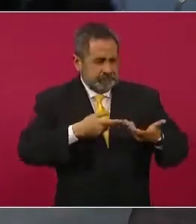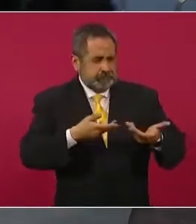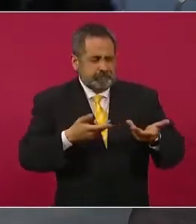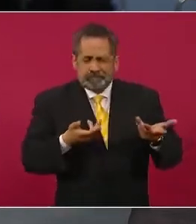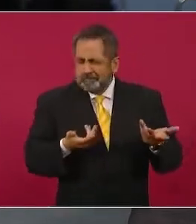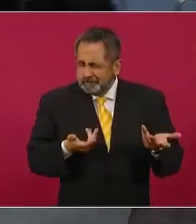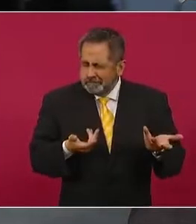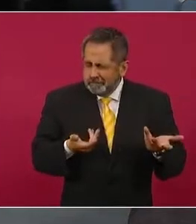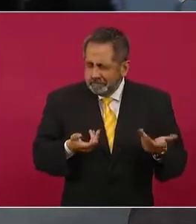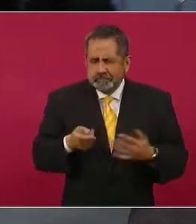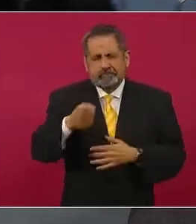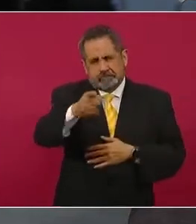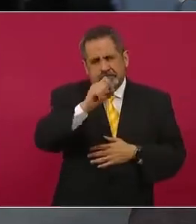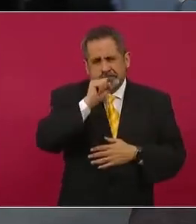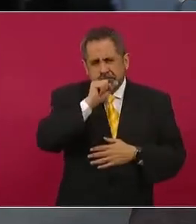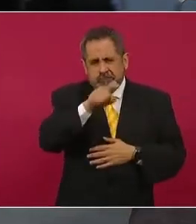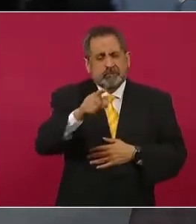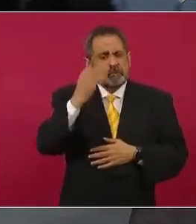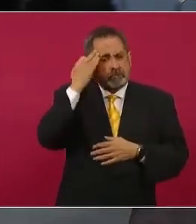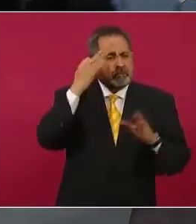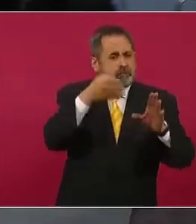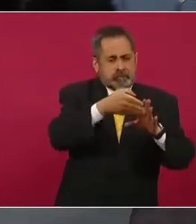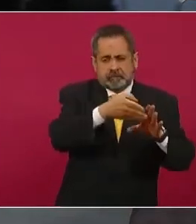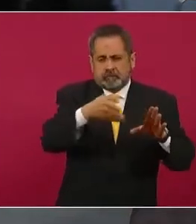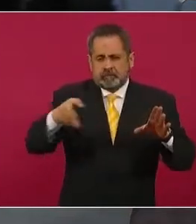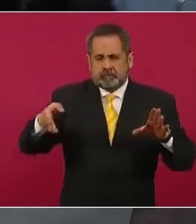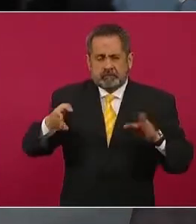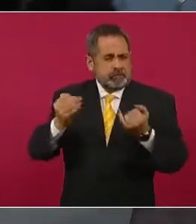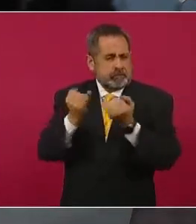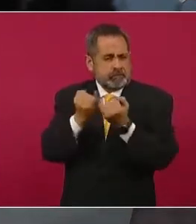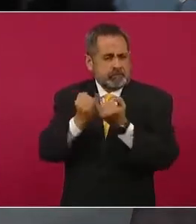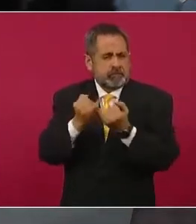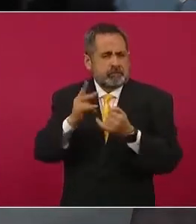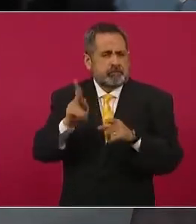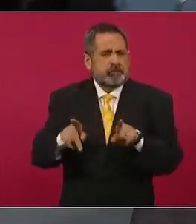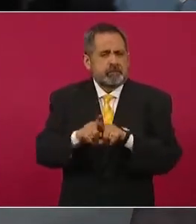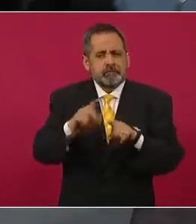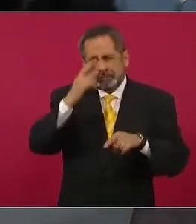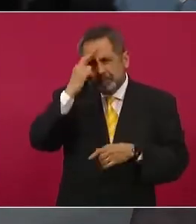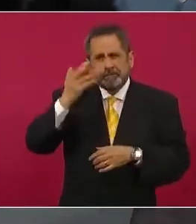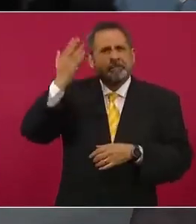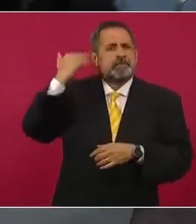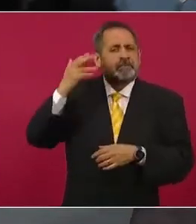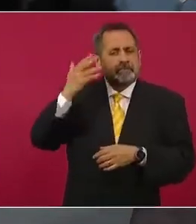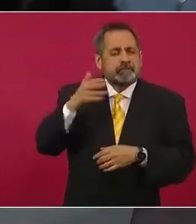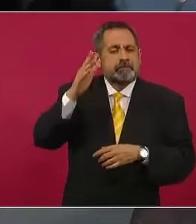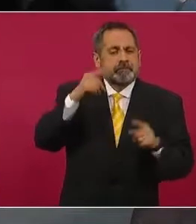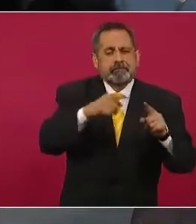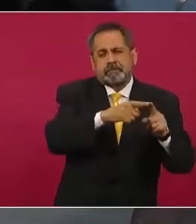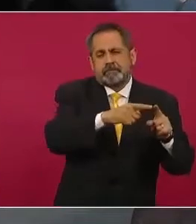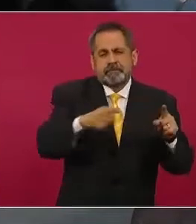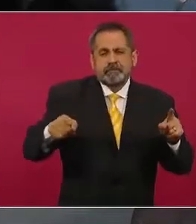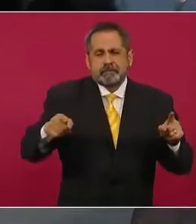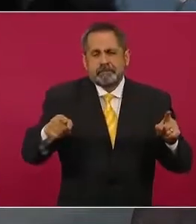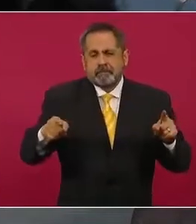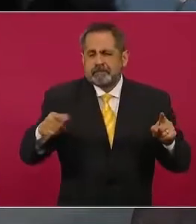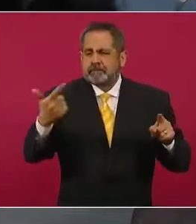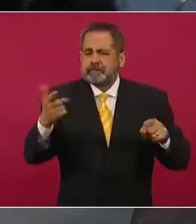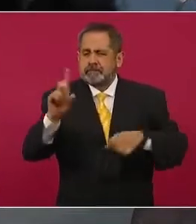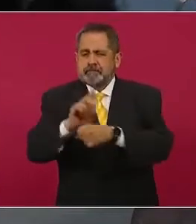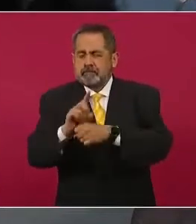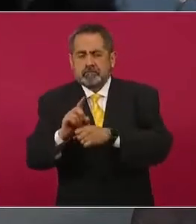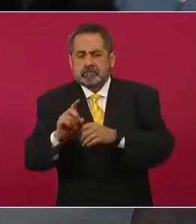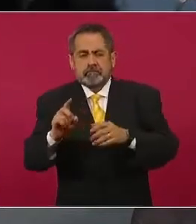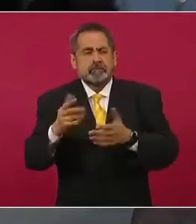¿ustedes van a dejar estos mismos días de incapacidad que en un contagio mínimo o en un caso leve de COVID va de siete días? Porque Estados